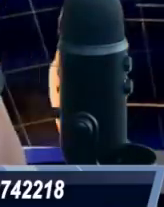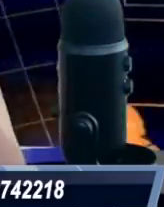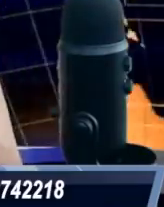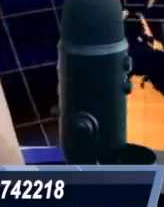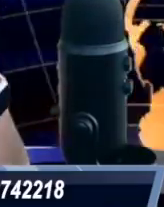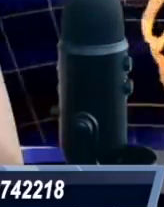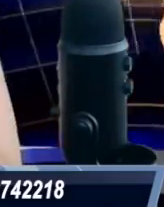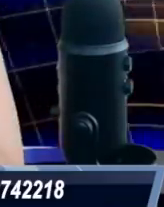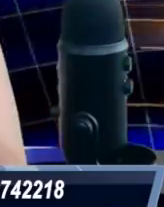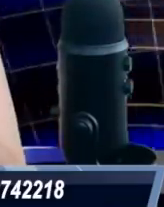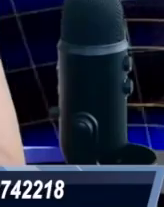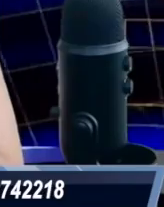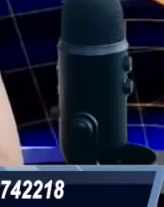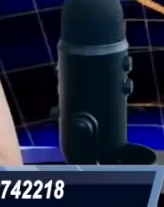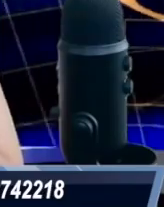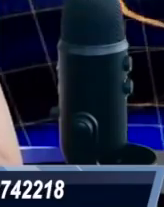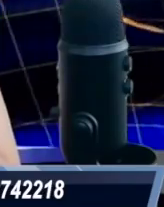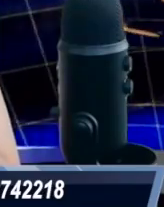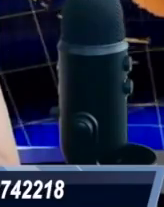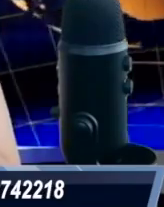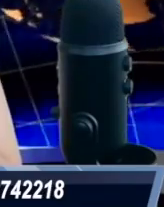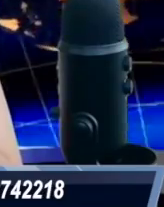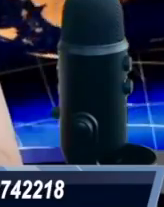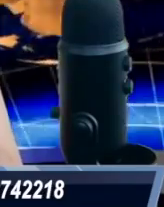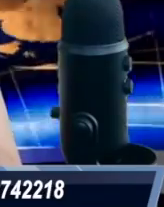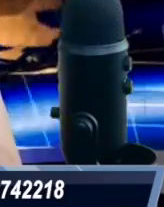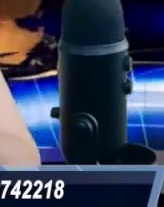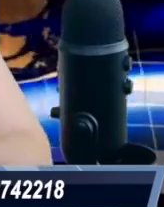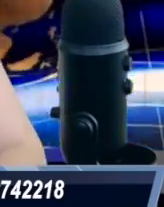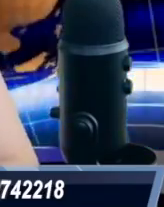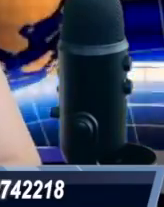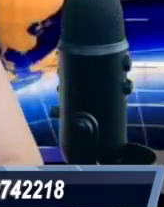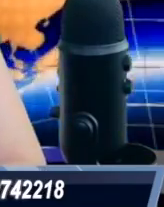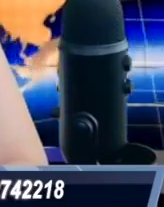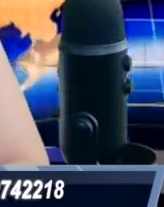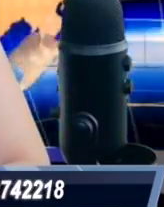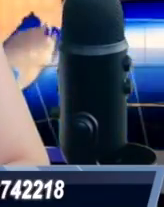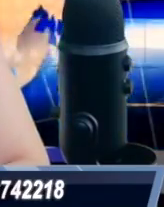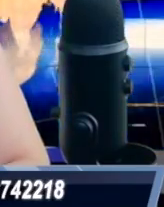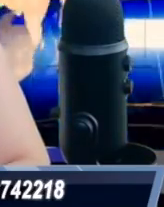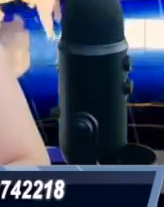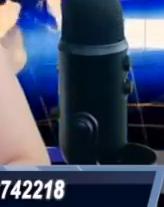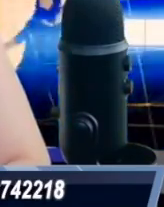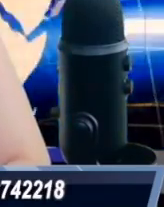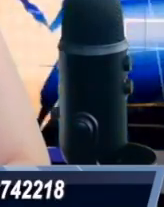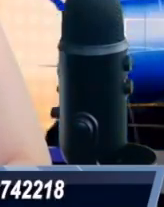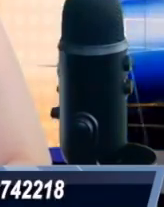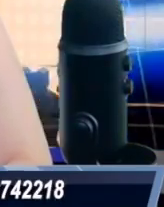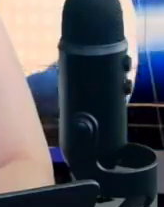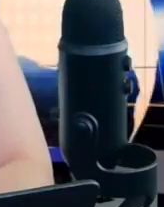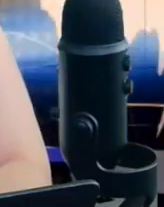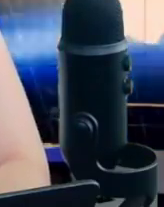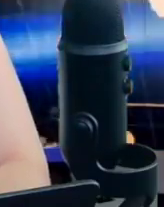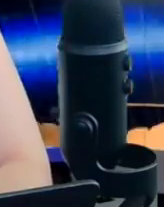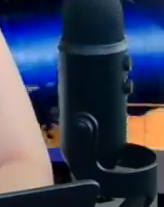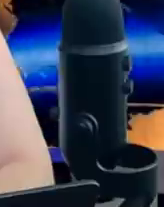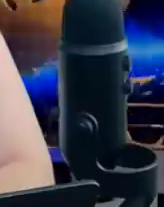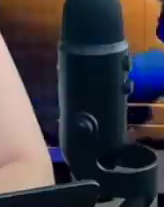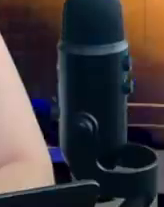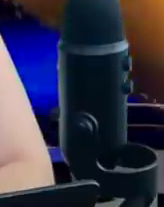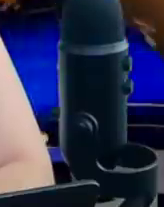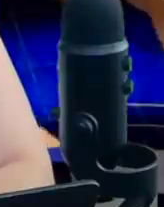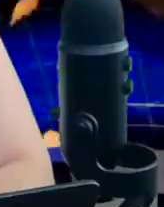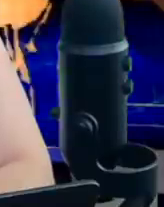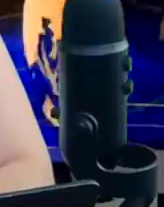podamos contactarlos de manera directa para estarles enviando también la información de lo que va aconteciendo día